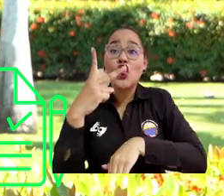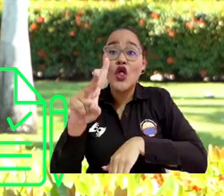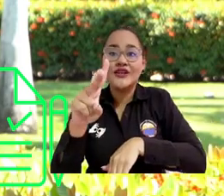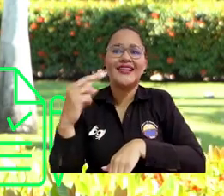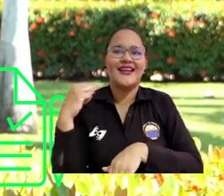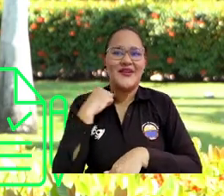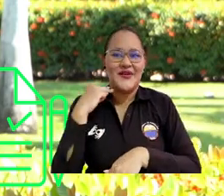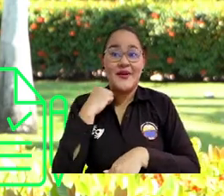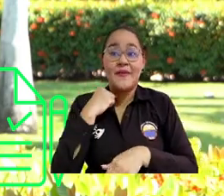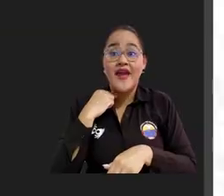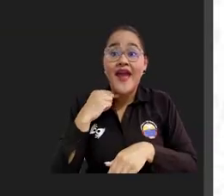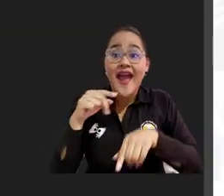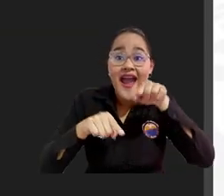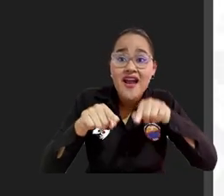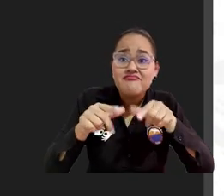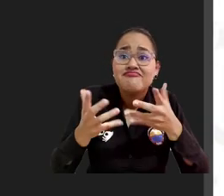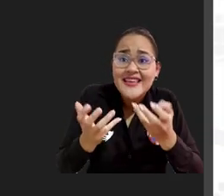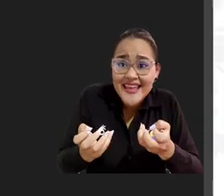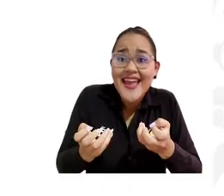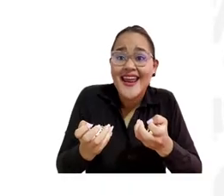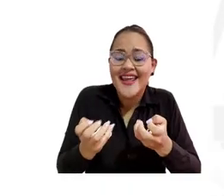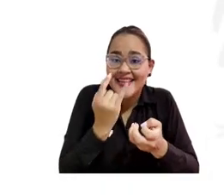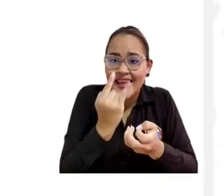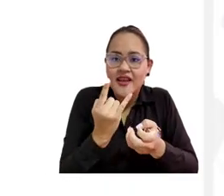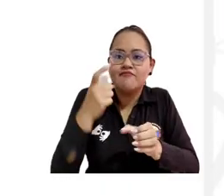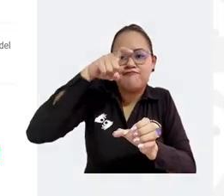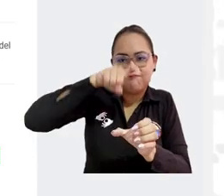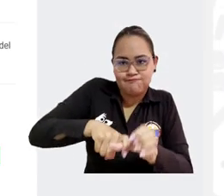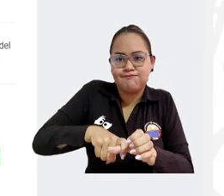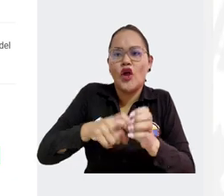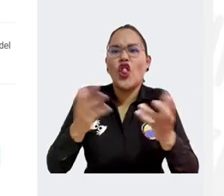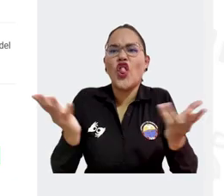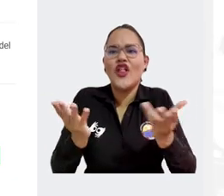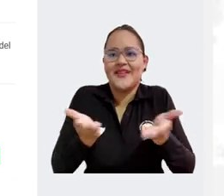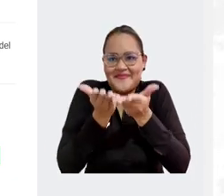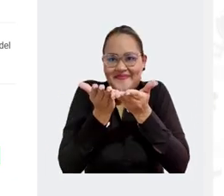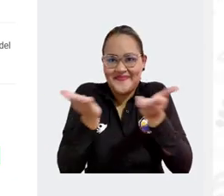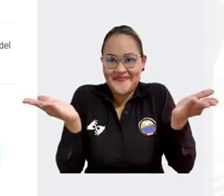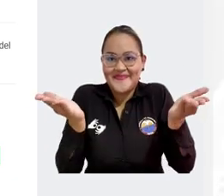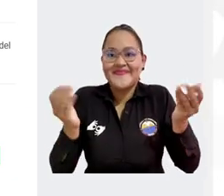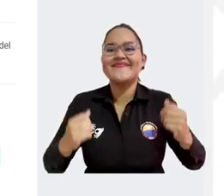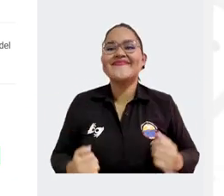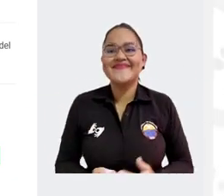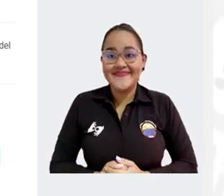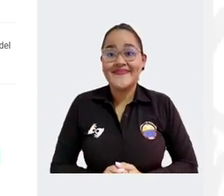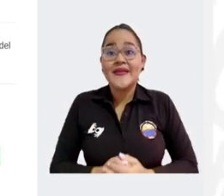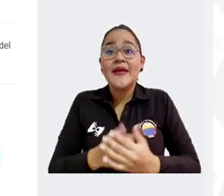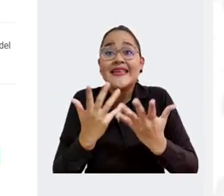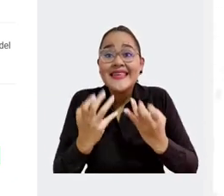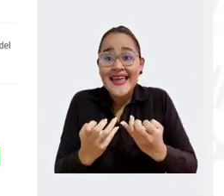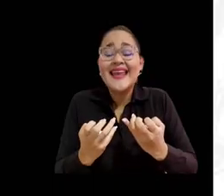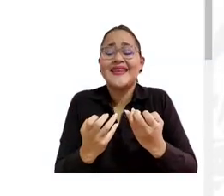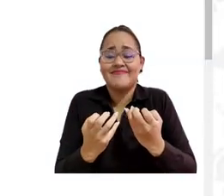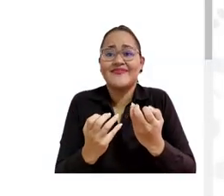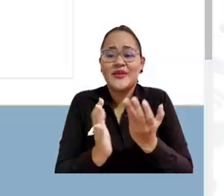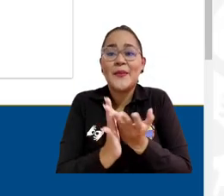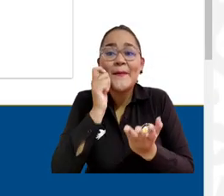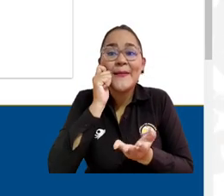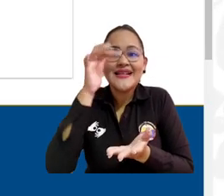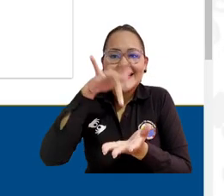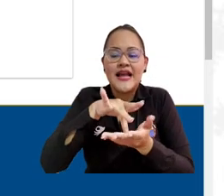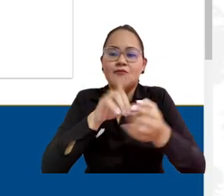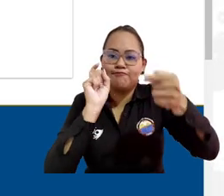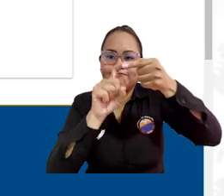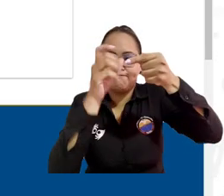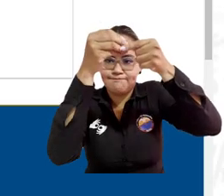interesados deberán diligenciar el formulario de inscripción en la página de admisiones.unimagdalena.edu.co en el link específico de aspirantes